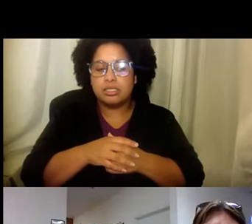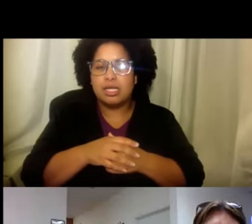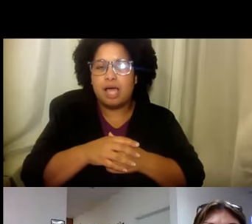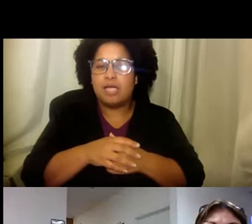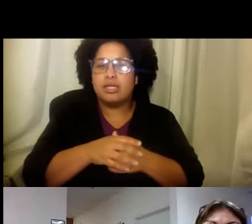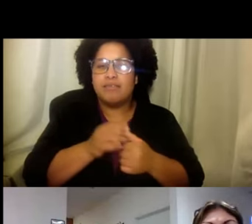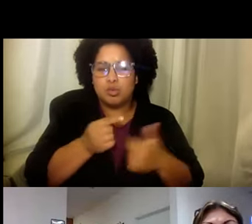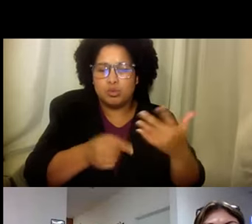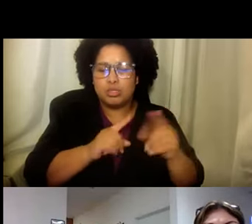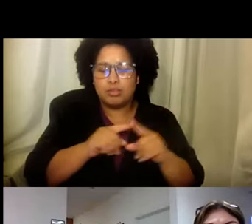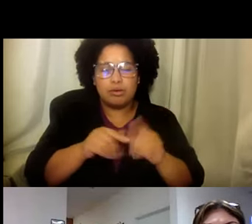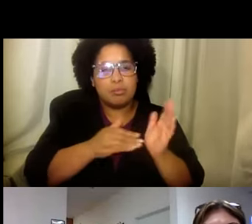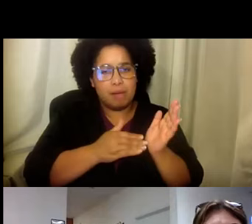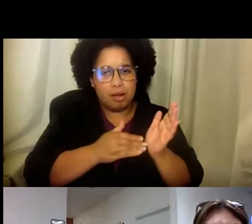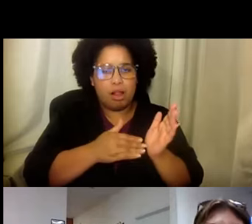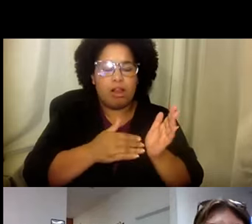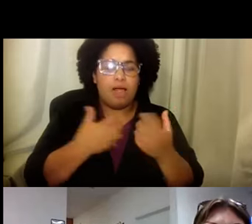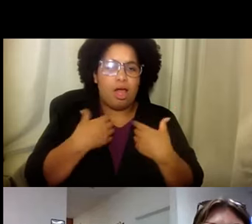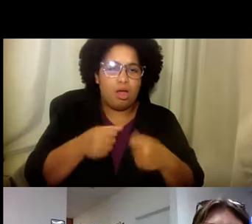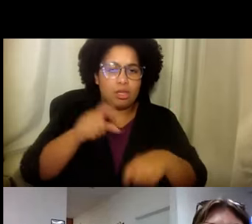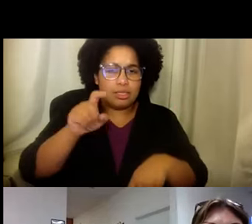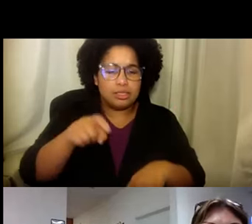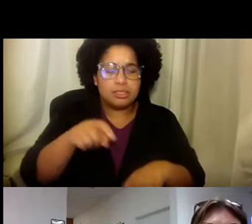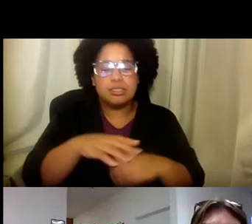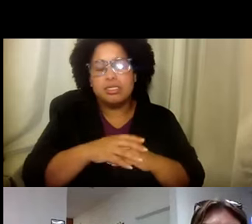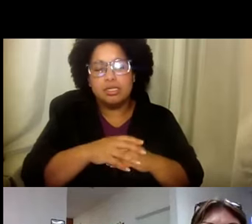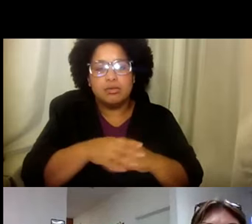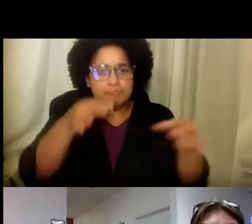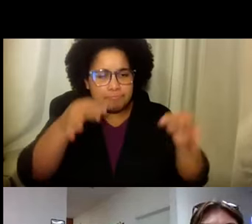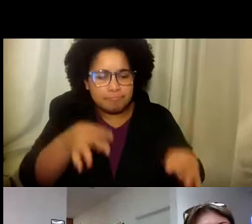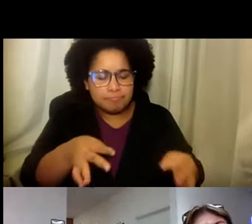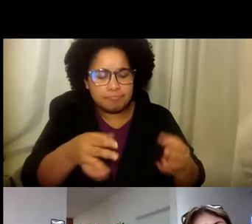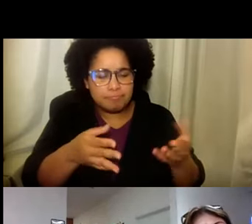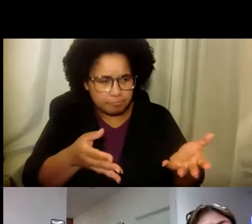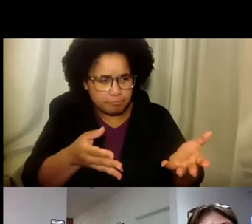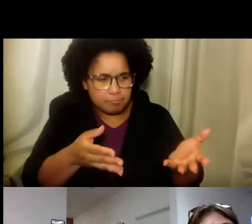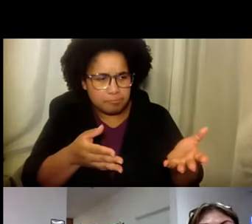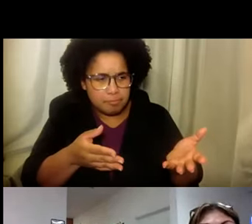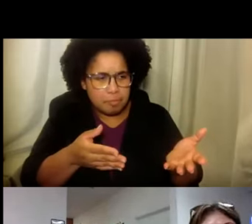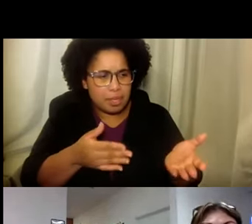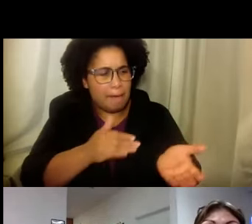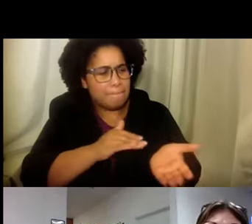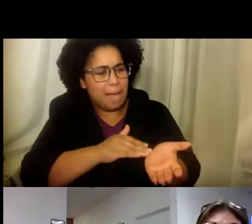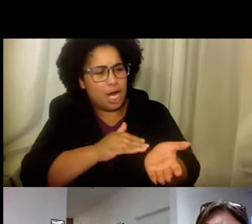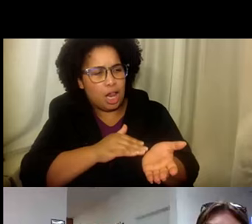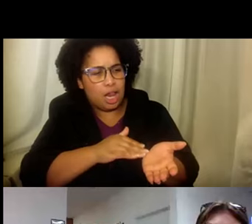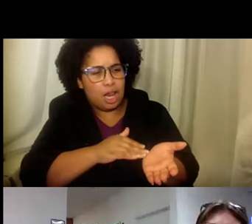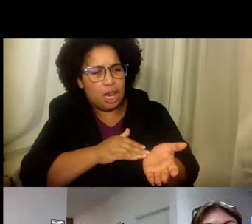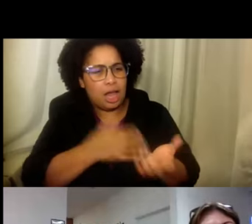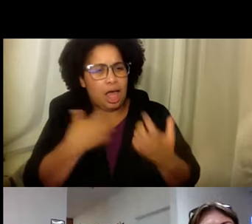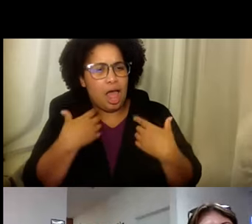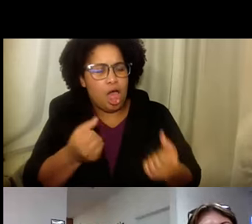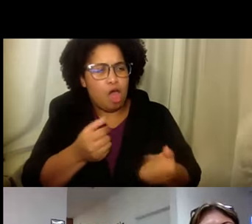Términos Y él estaba pasando. Varias necesidades médicas. A la misma vez. Y parte de nuestro trabajo. Es explicarle a Jesús. Qué tipo de